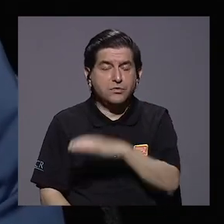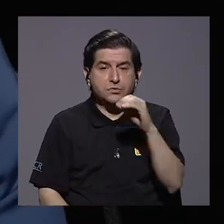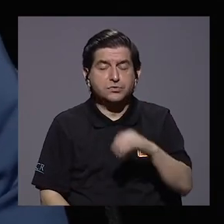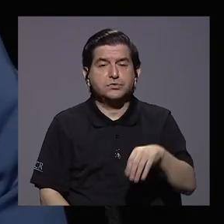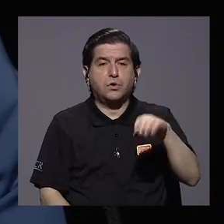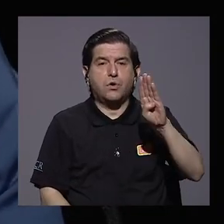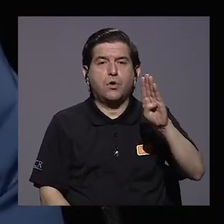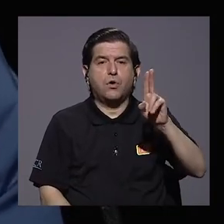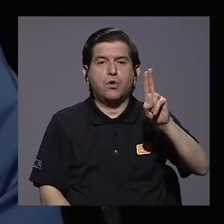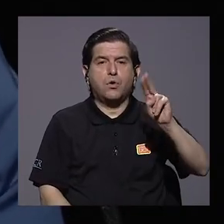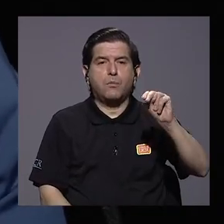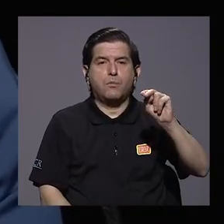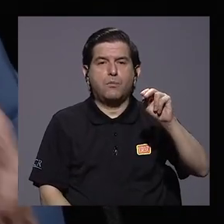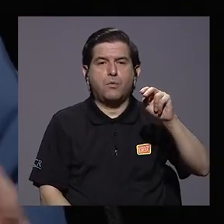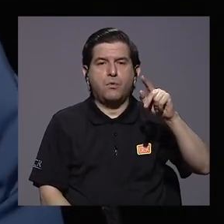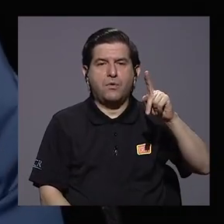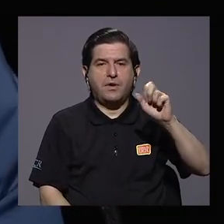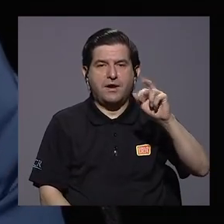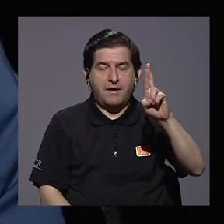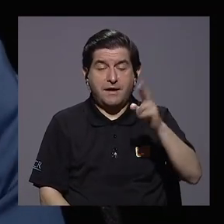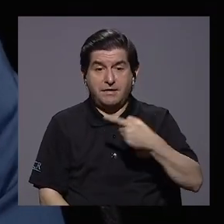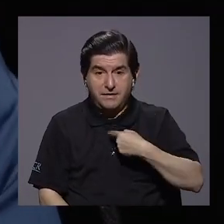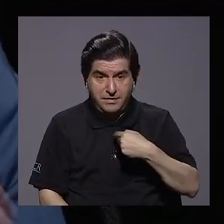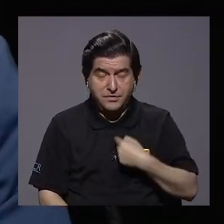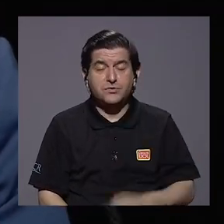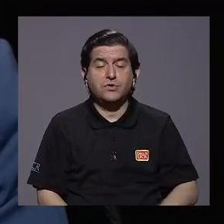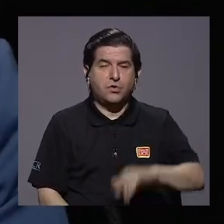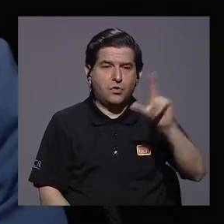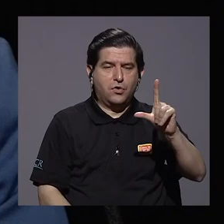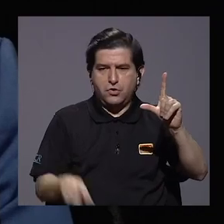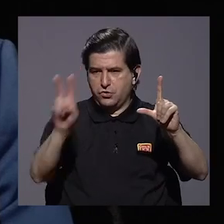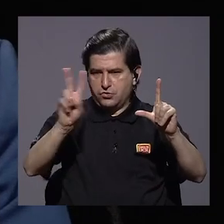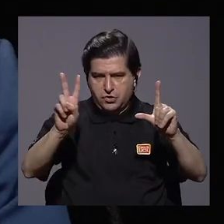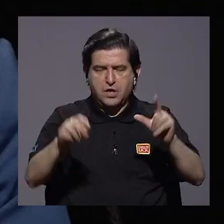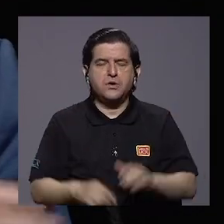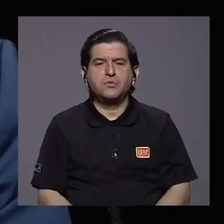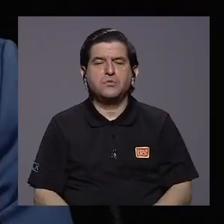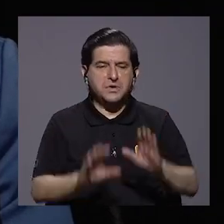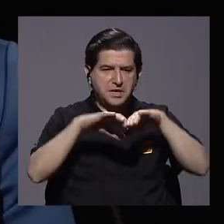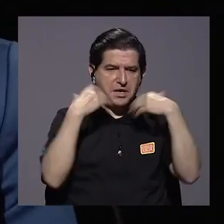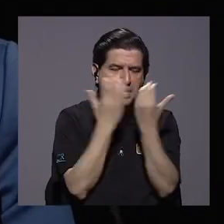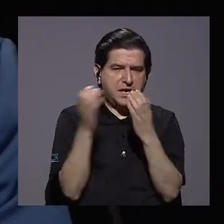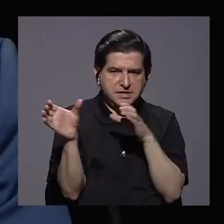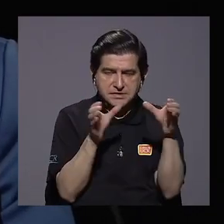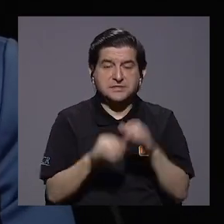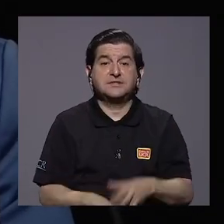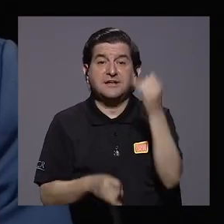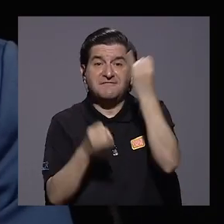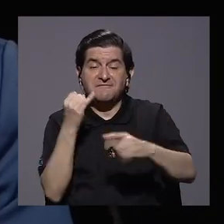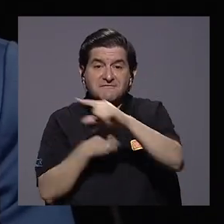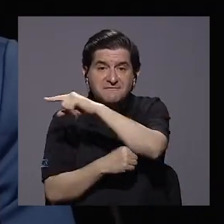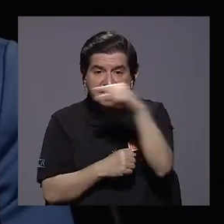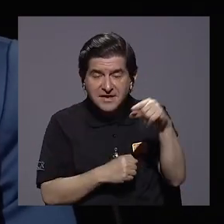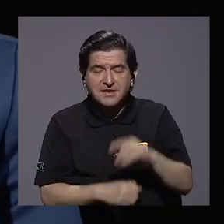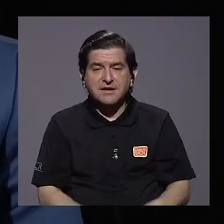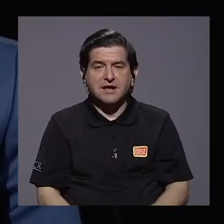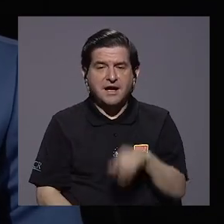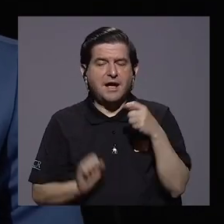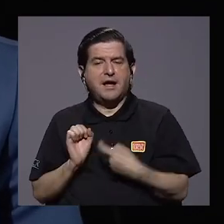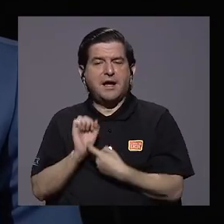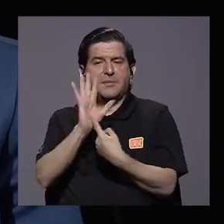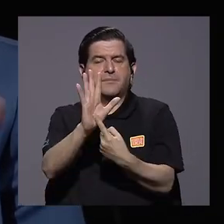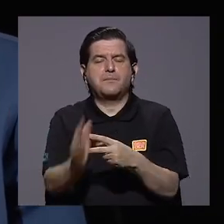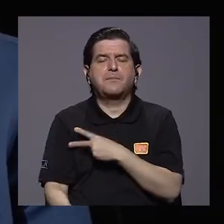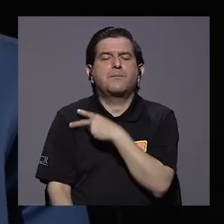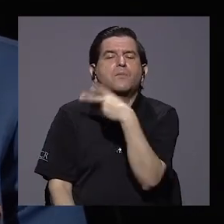búnkers, en fin, todas las semanas yo me dedicaba de lunes a viernes a la Cámara de Comercio y los fines de semana esa proyección